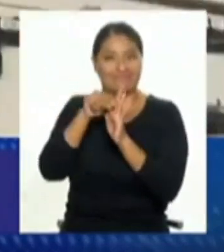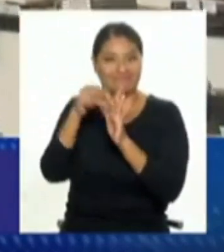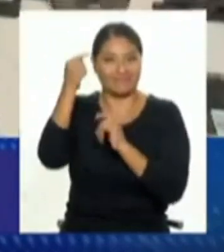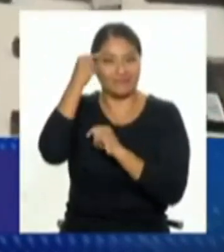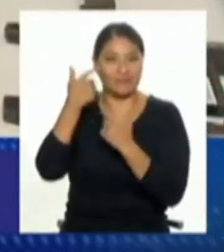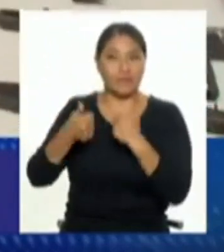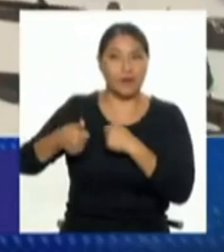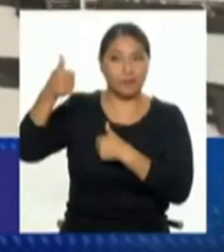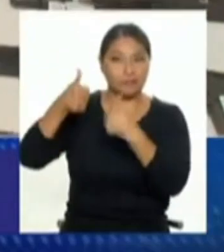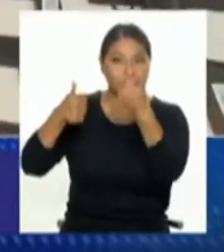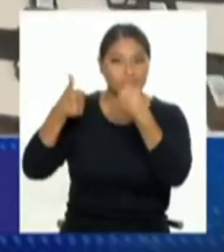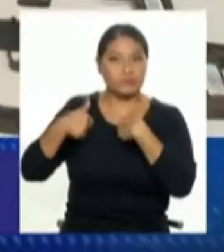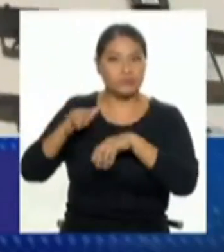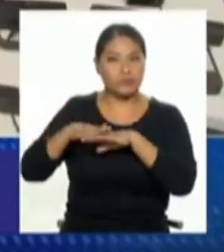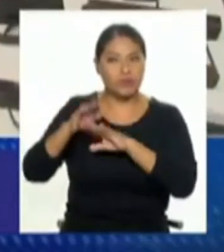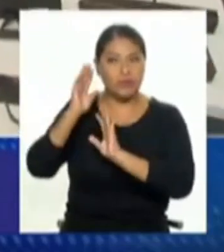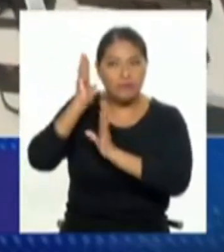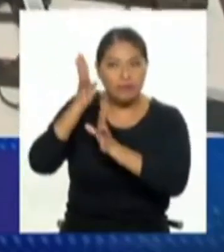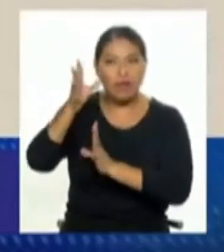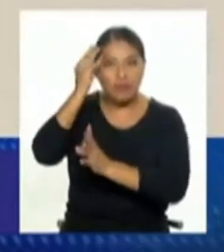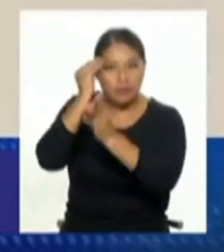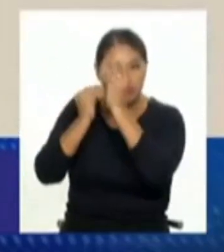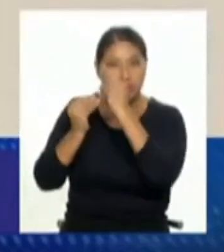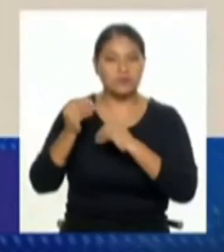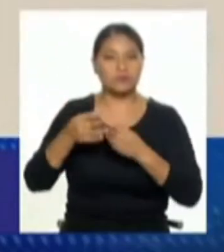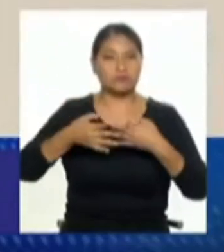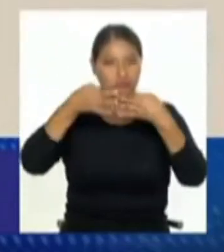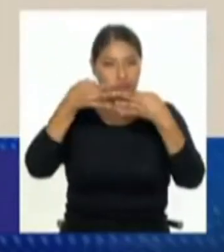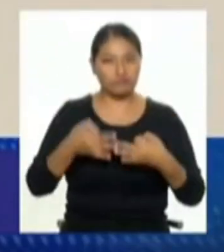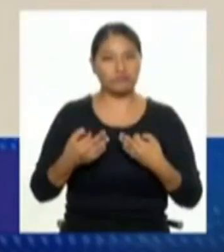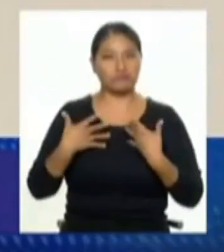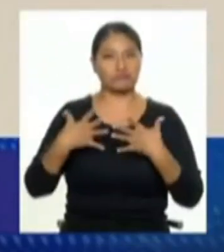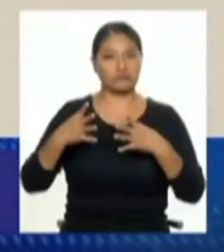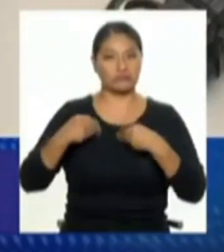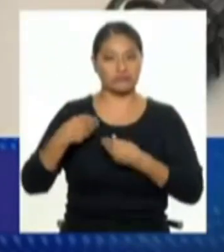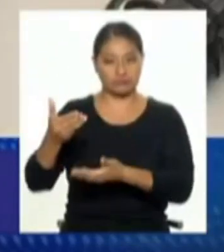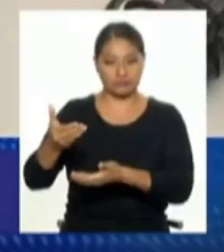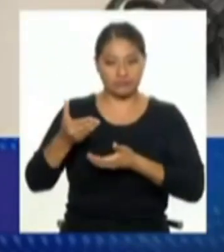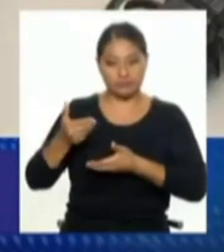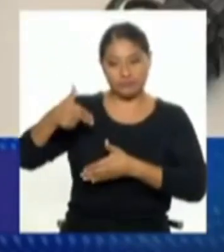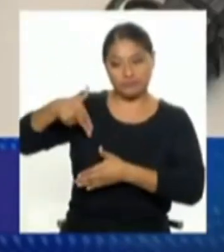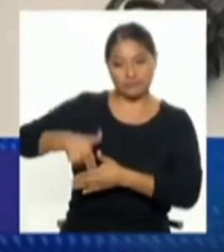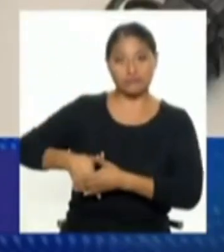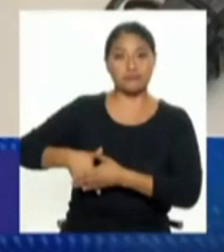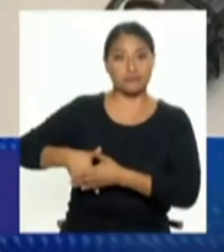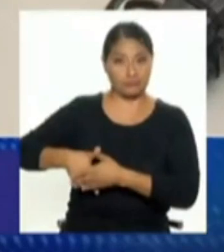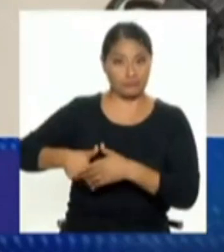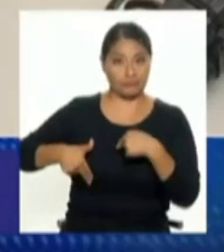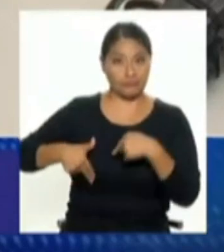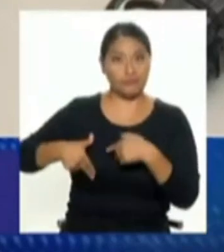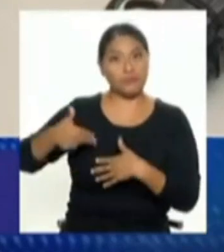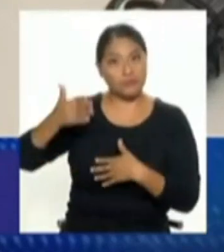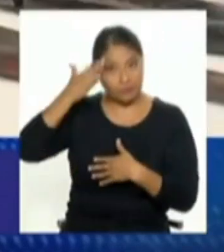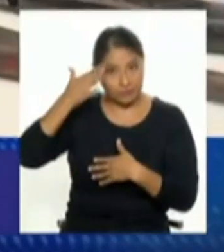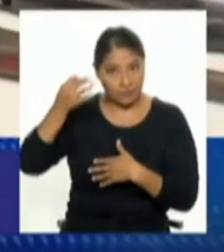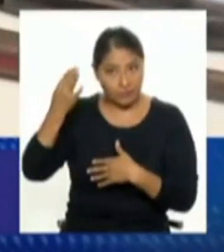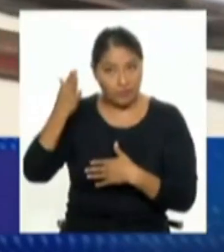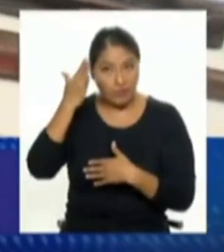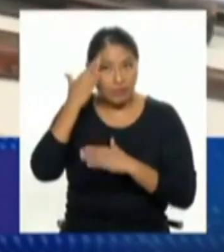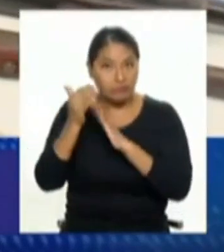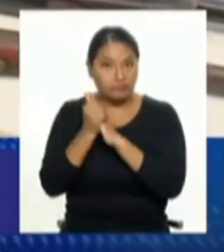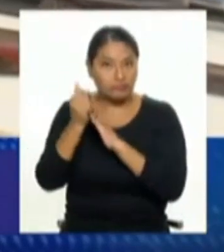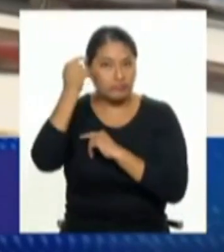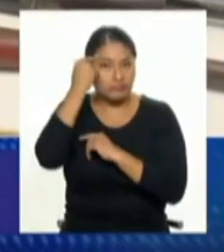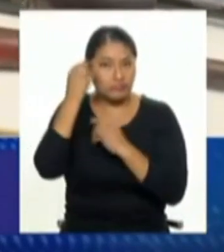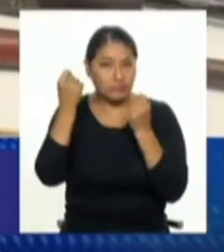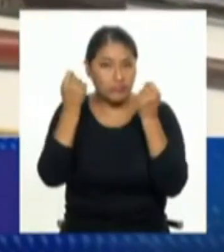para estar bien capacitado y bien preparado y bien evaluado para usar un arma, parecería que por ahora lo que toca